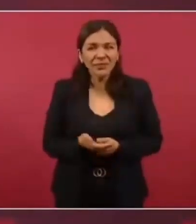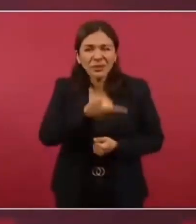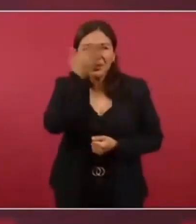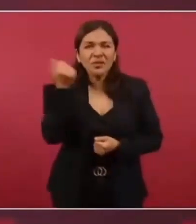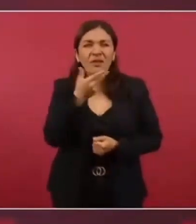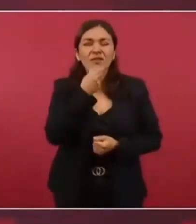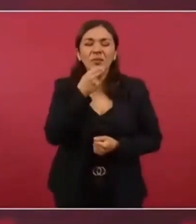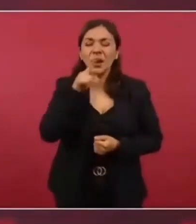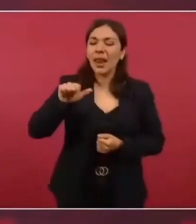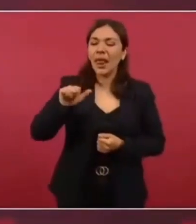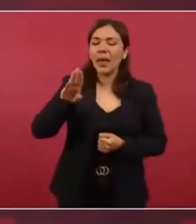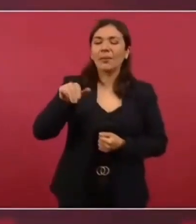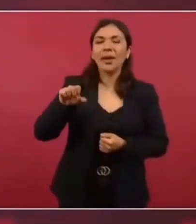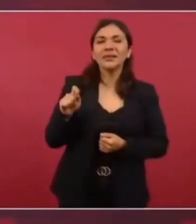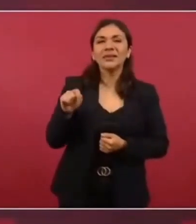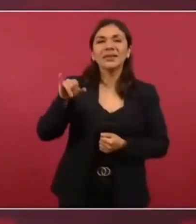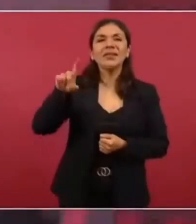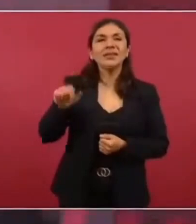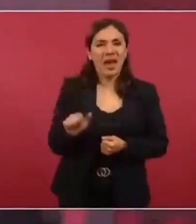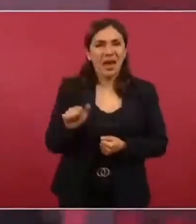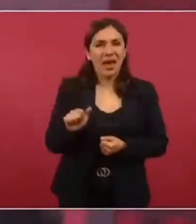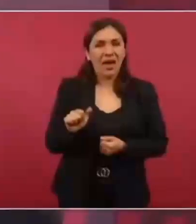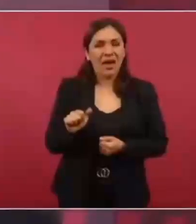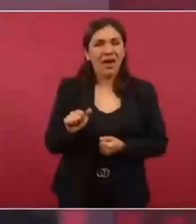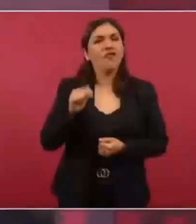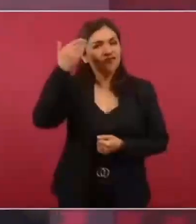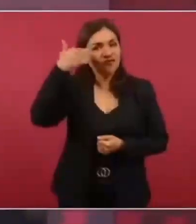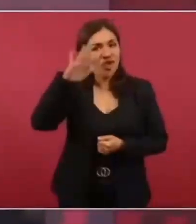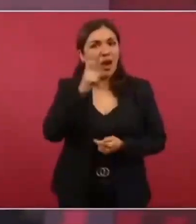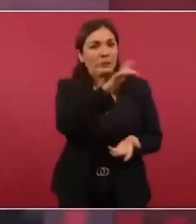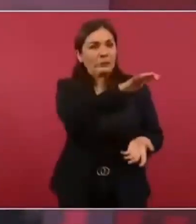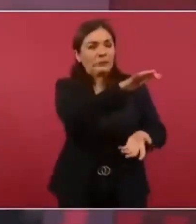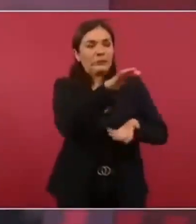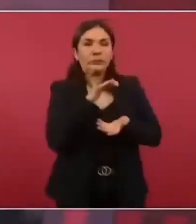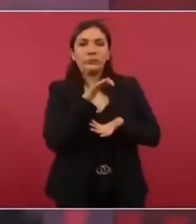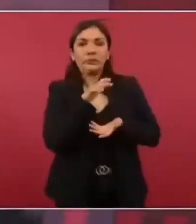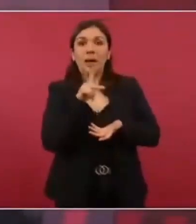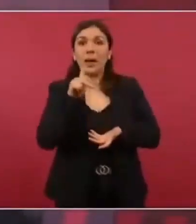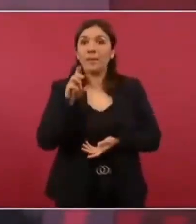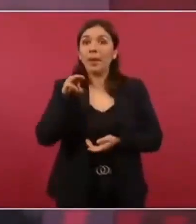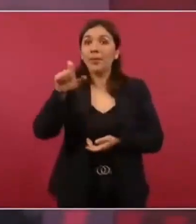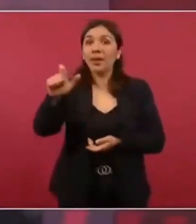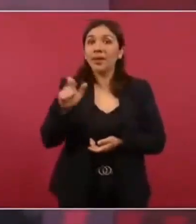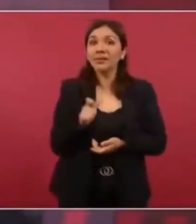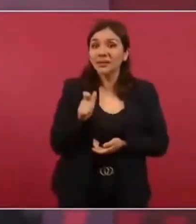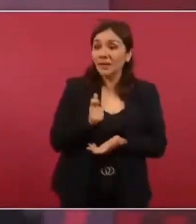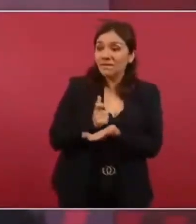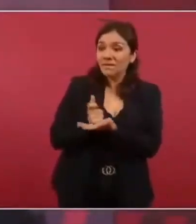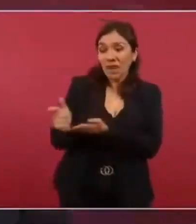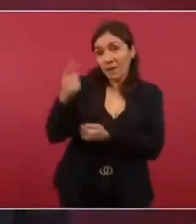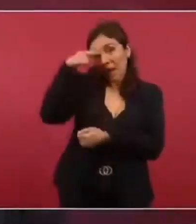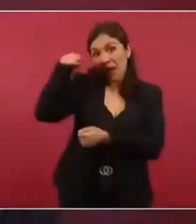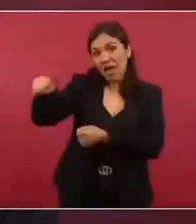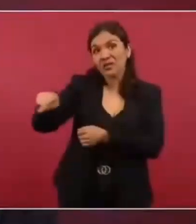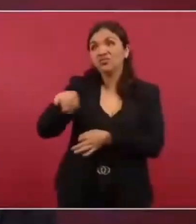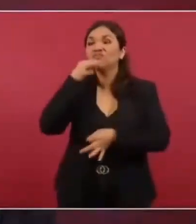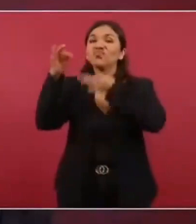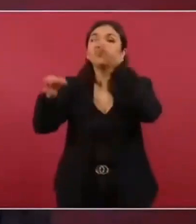recibió dinero de Pemex para su campaña.